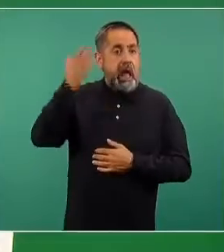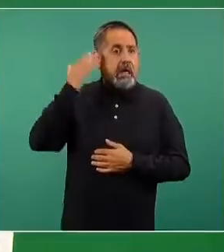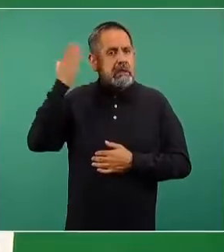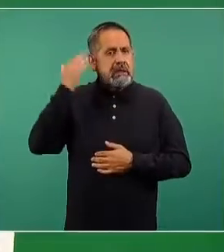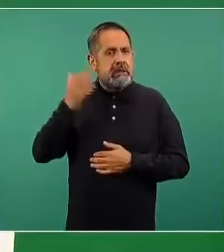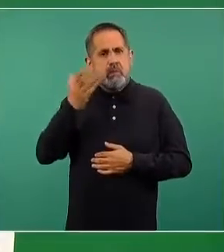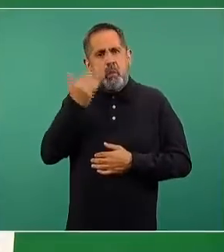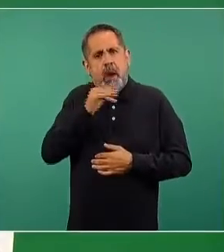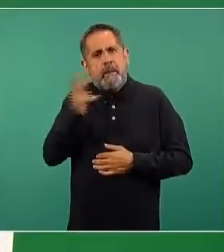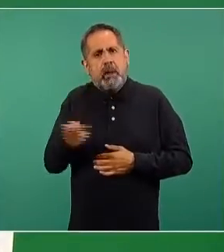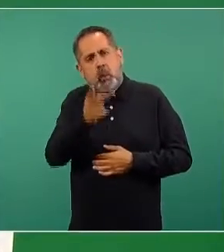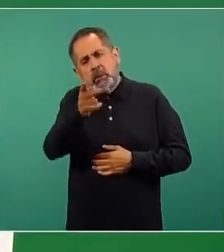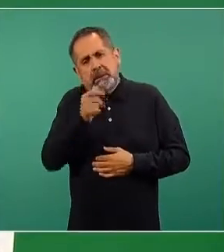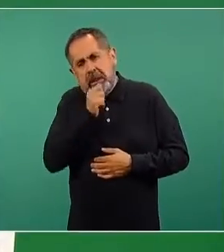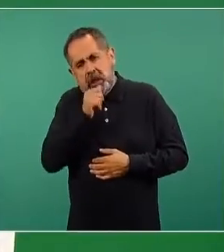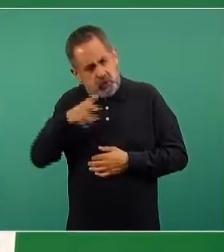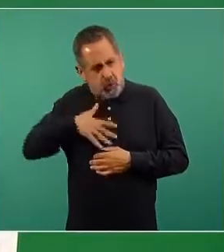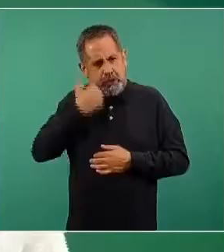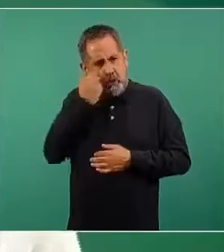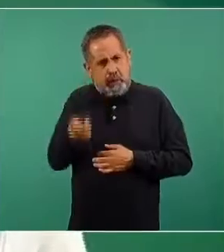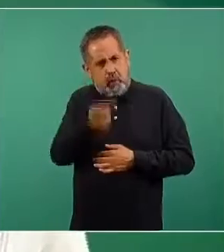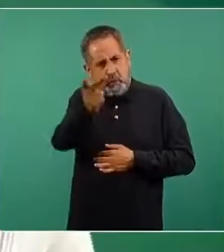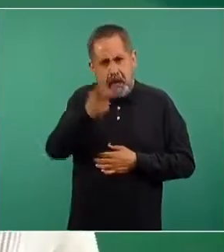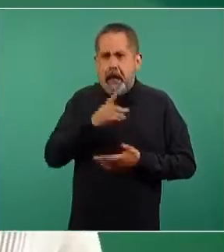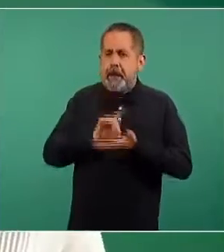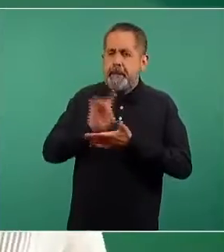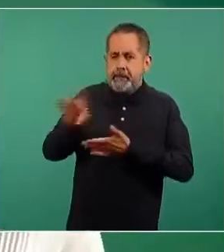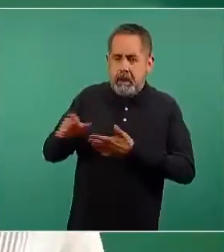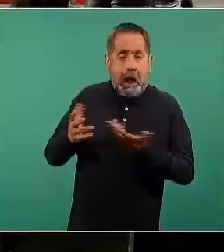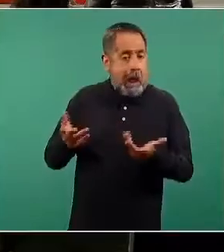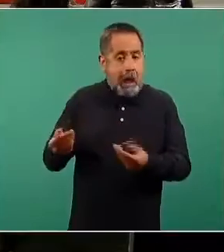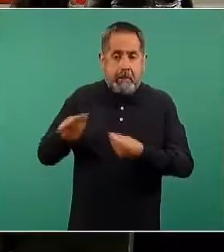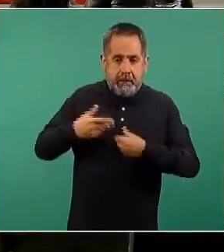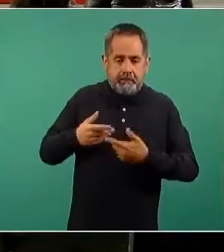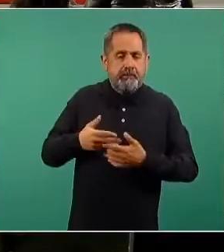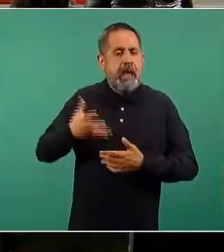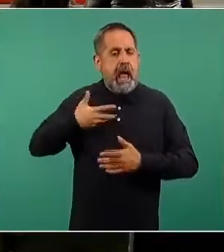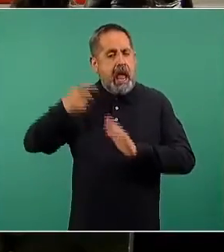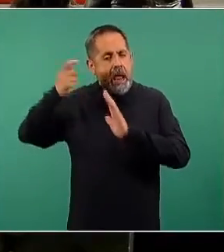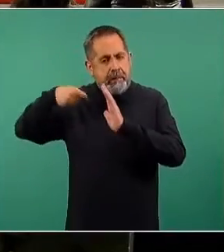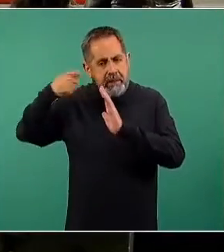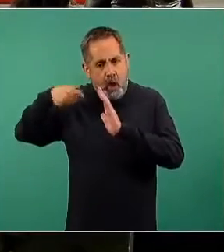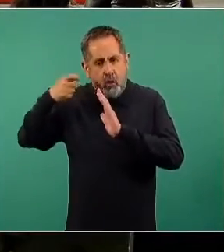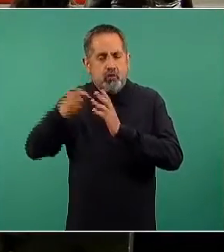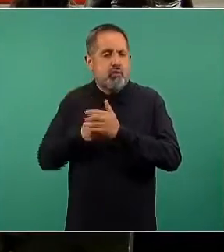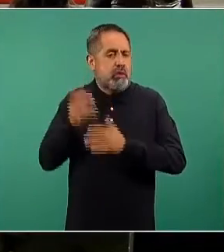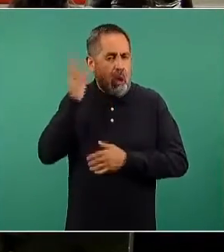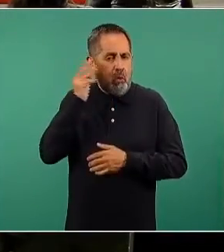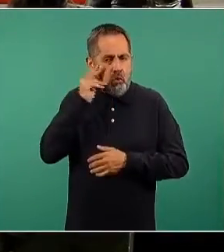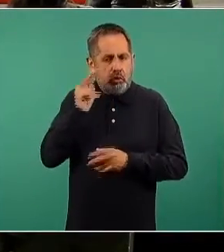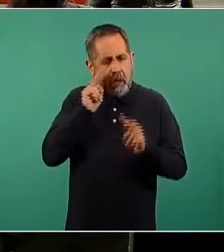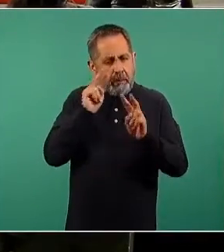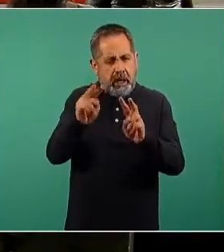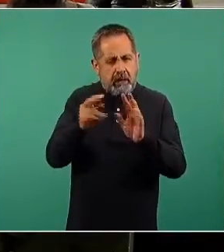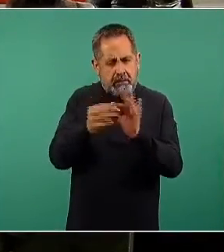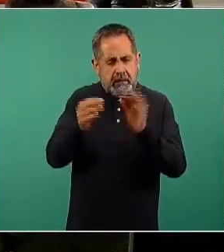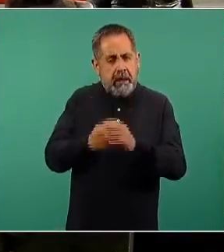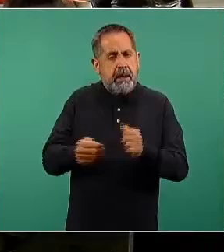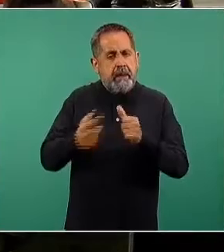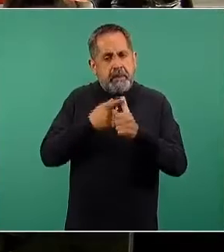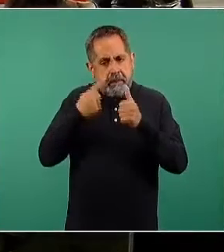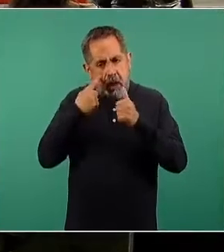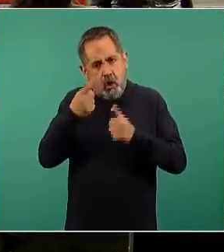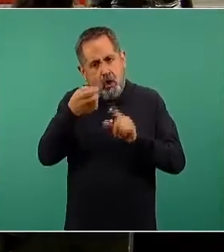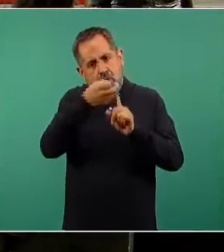formulado aquí en la conferencia de prensa. Entonces, tenemos unos videos y unos audios que vamos a escuchar primero,